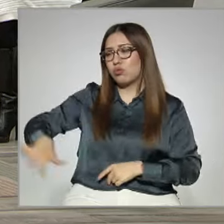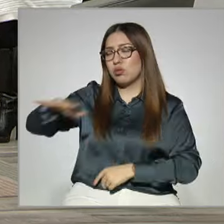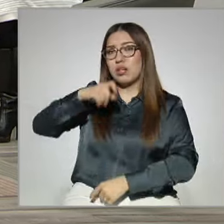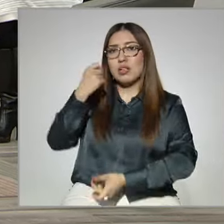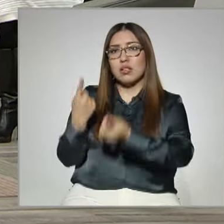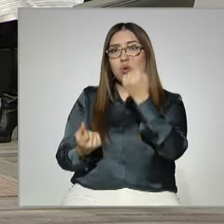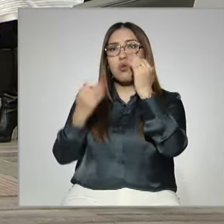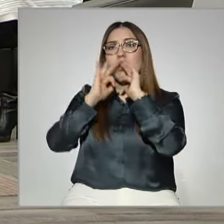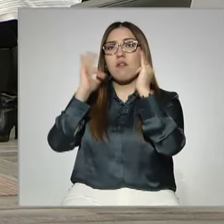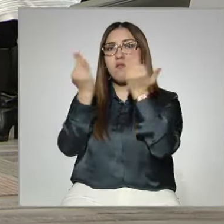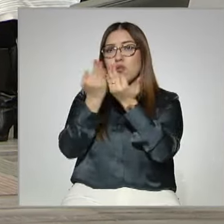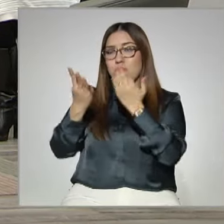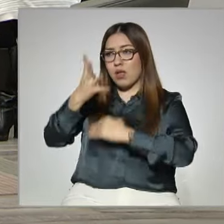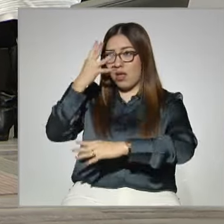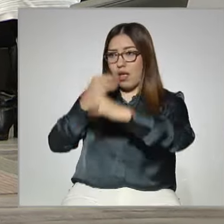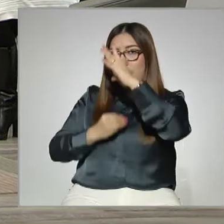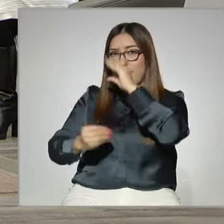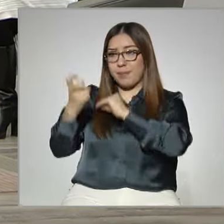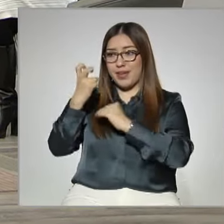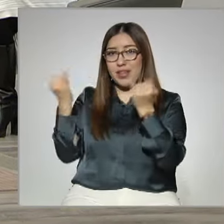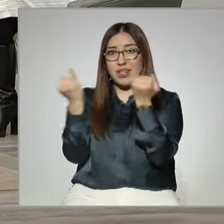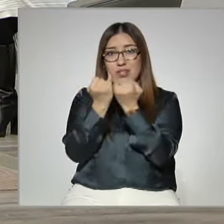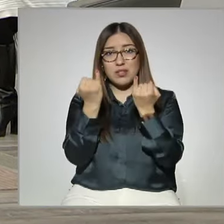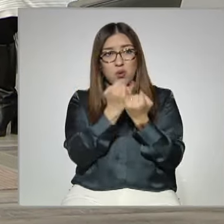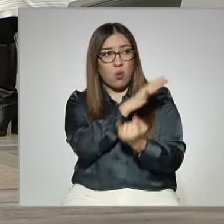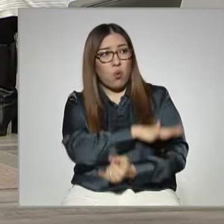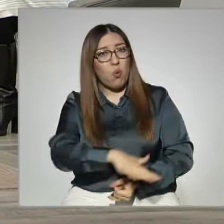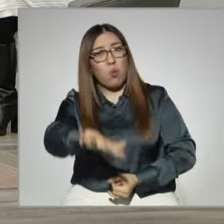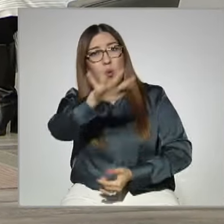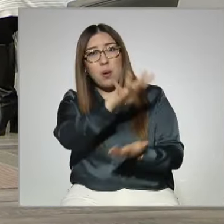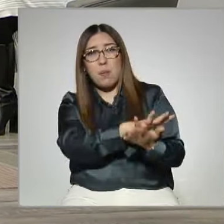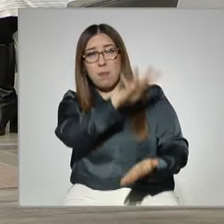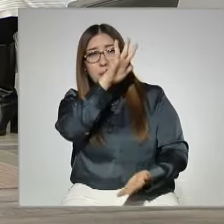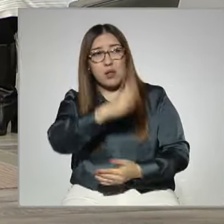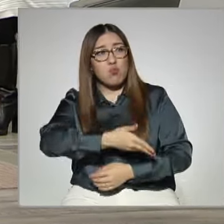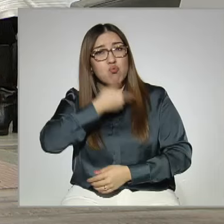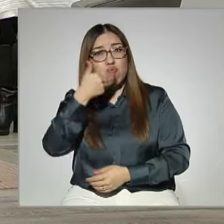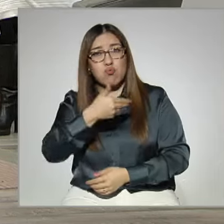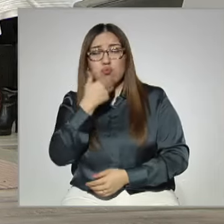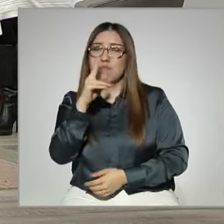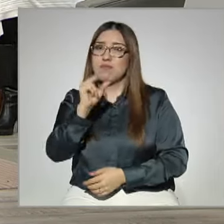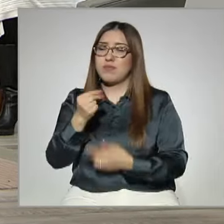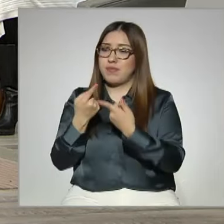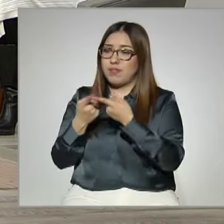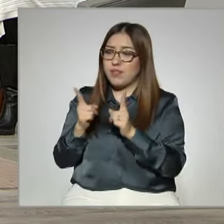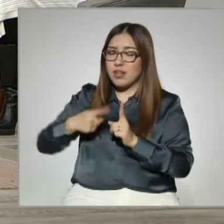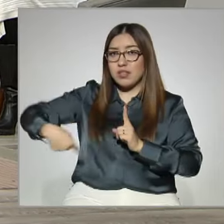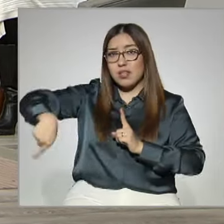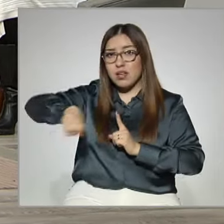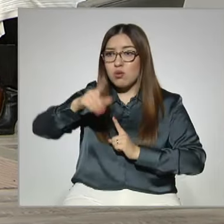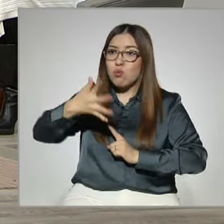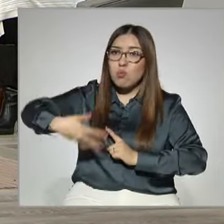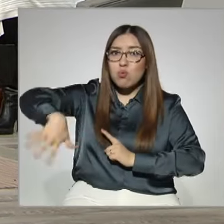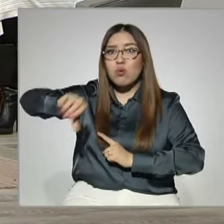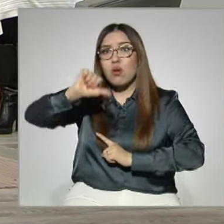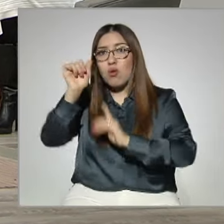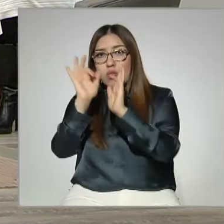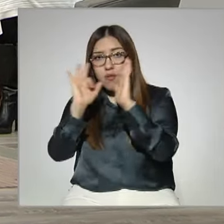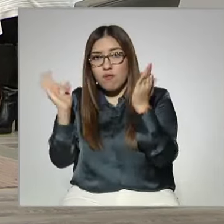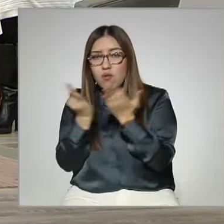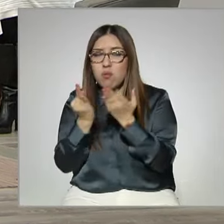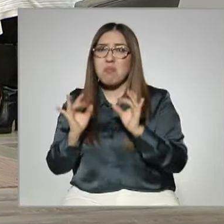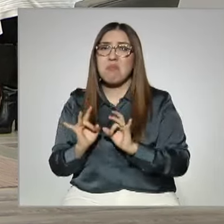que no se acoplan a los sistemas tradicionales de educación, entonces buscan otras alternativas y en ese tránsito lo dejan.